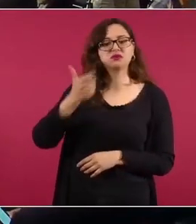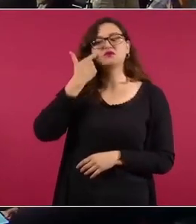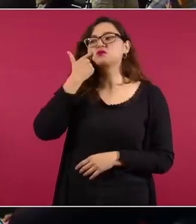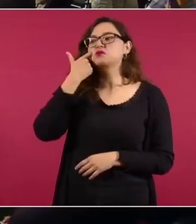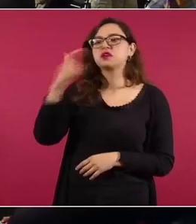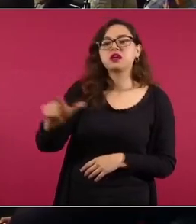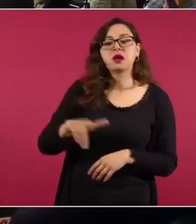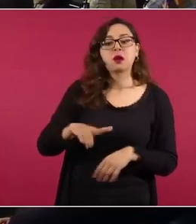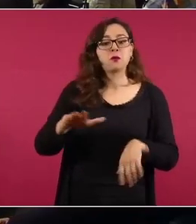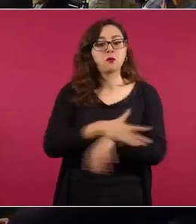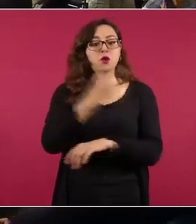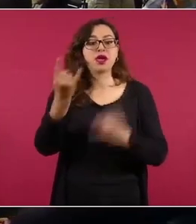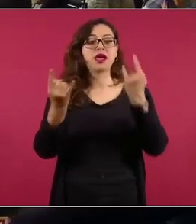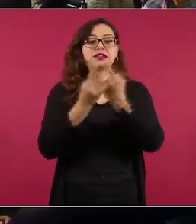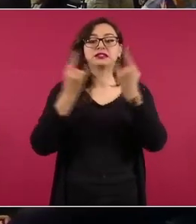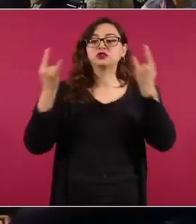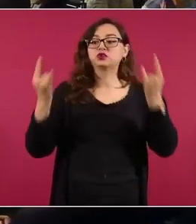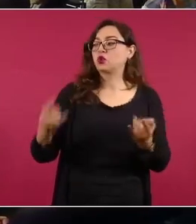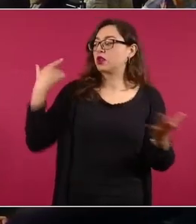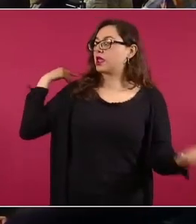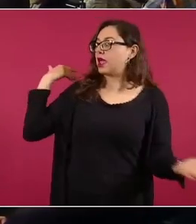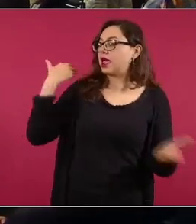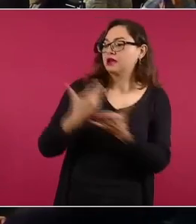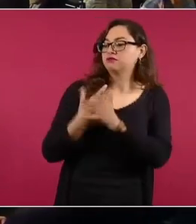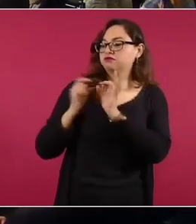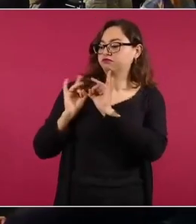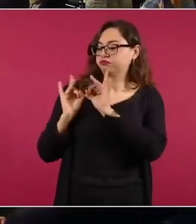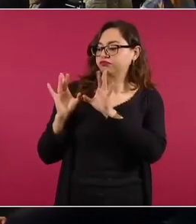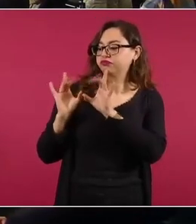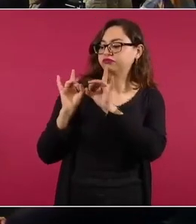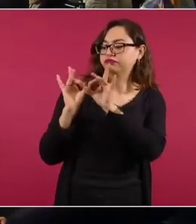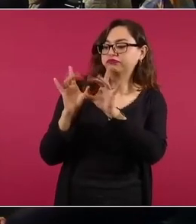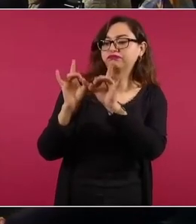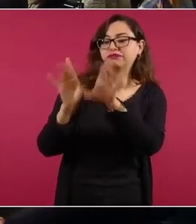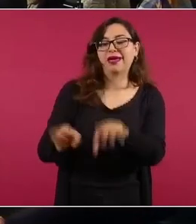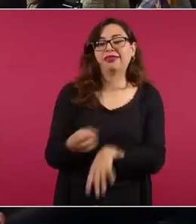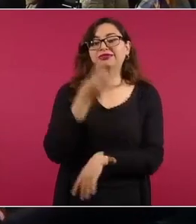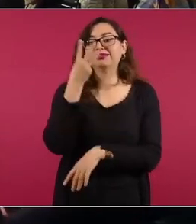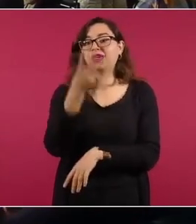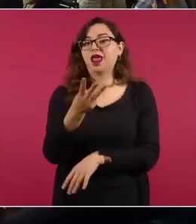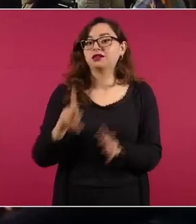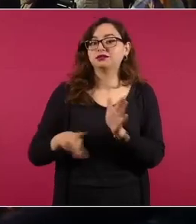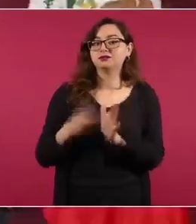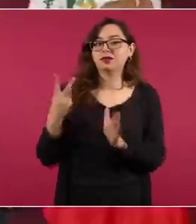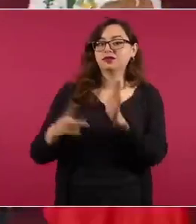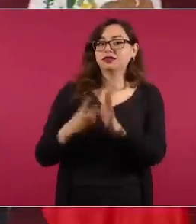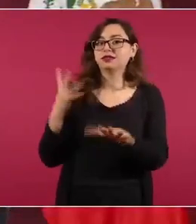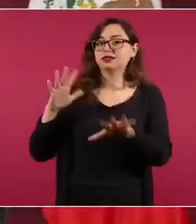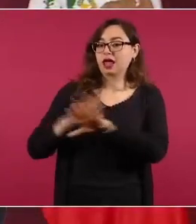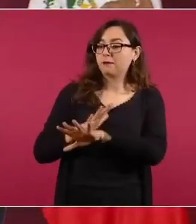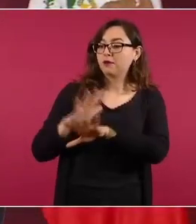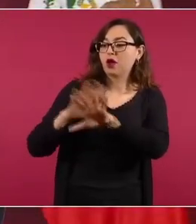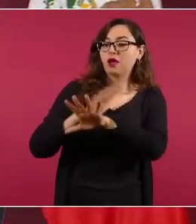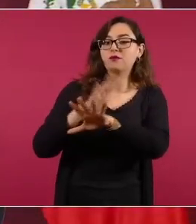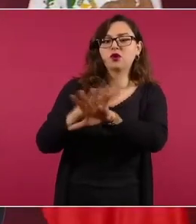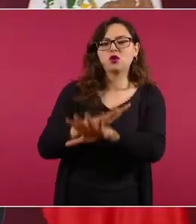habido en México se hicieron con las armas y por eso muchos